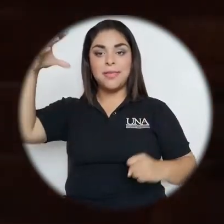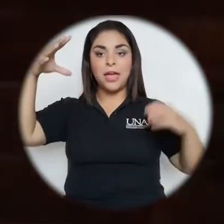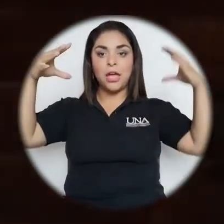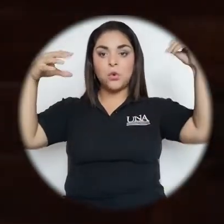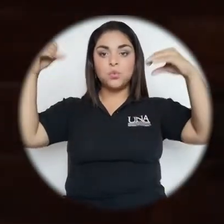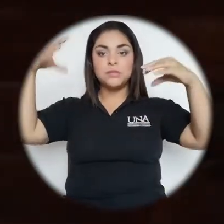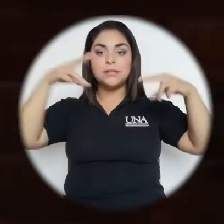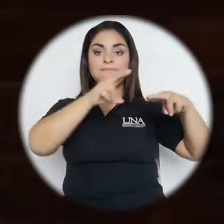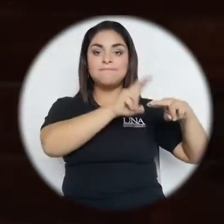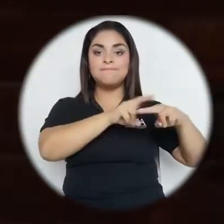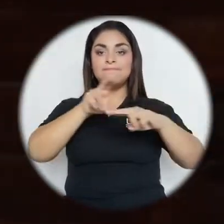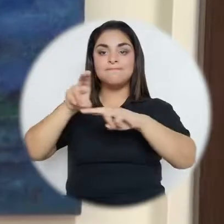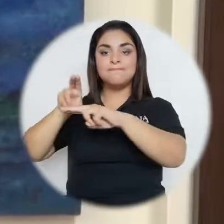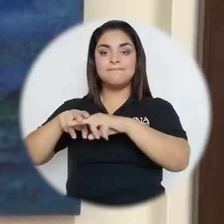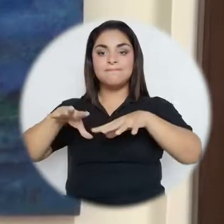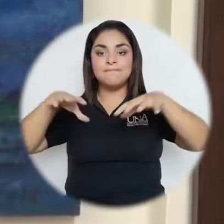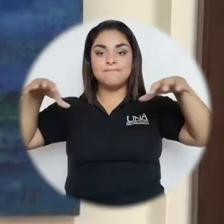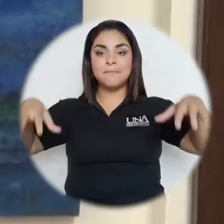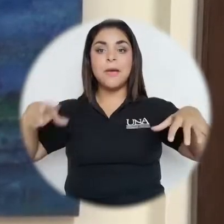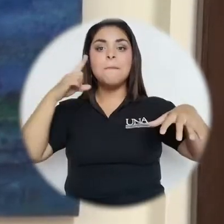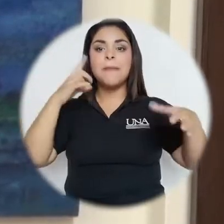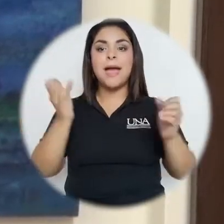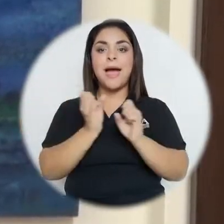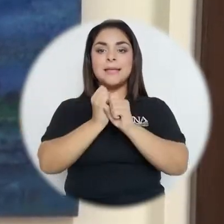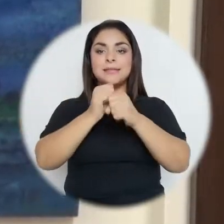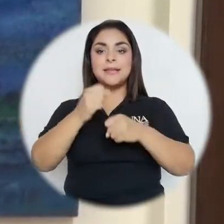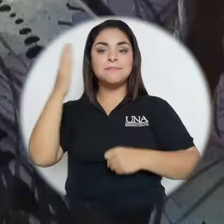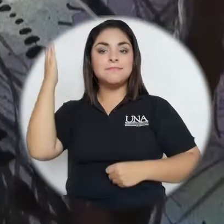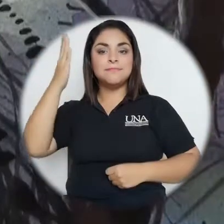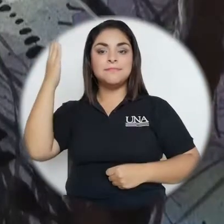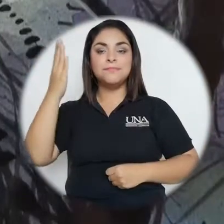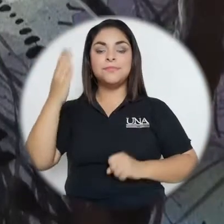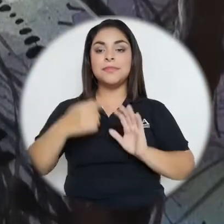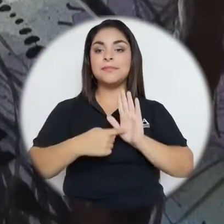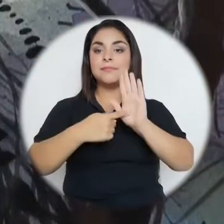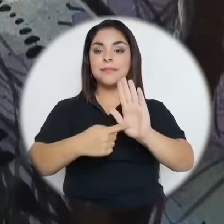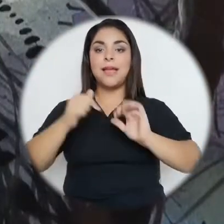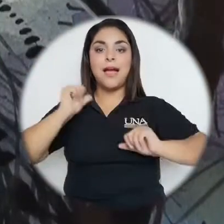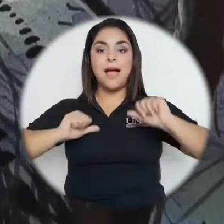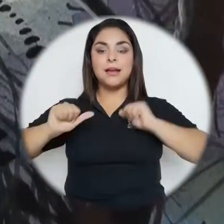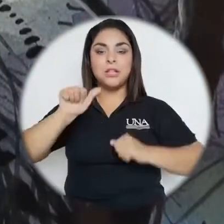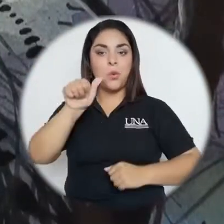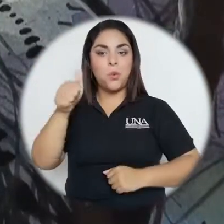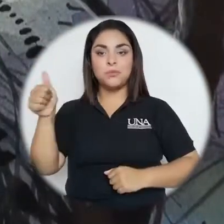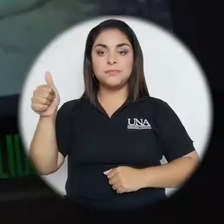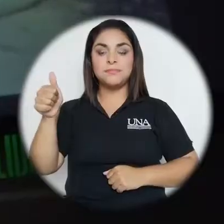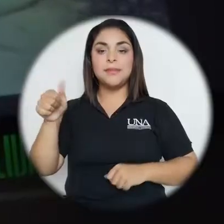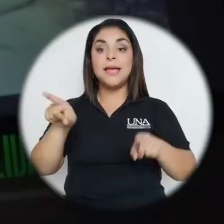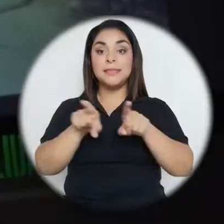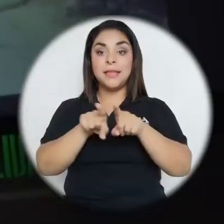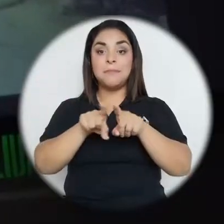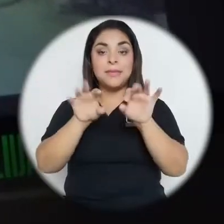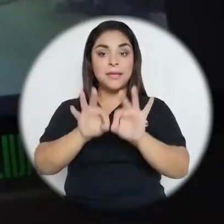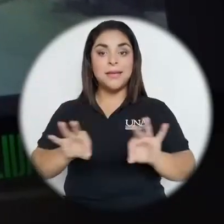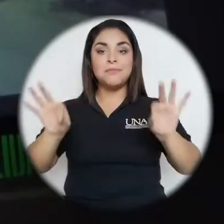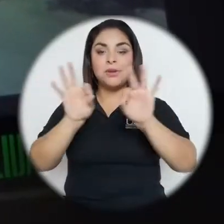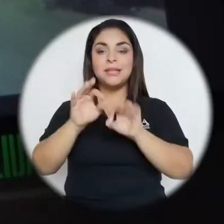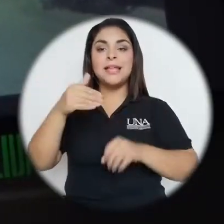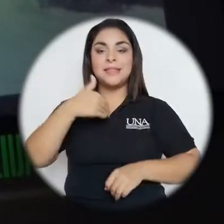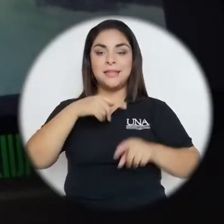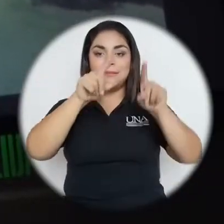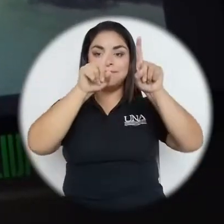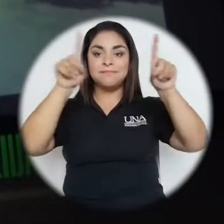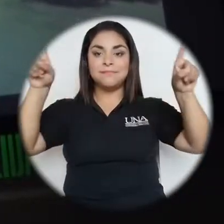los costados de las butacas para realizar exposiciones de arte u otras. Como recurso importante, cuenta con